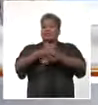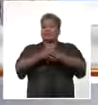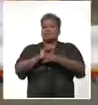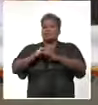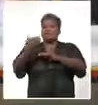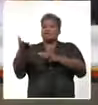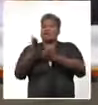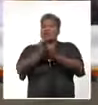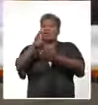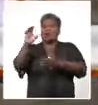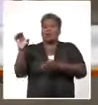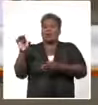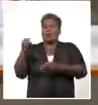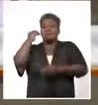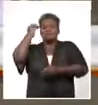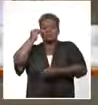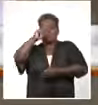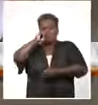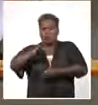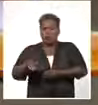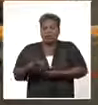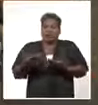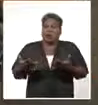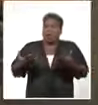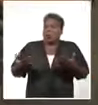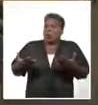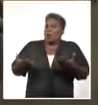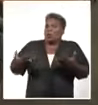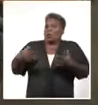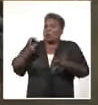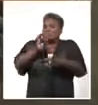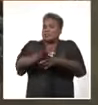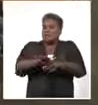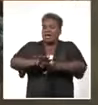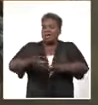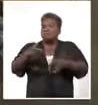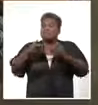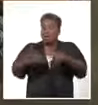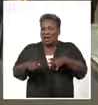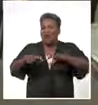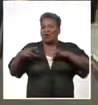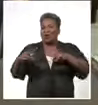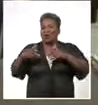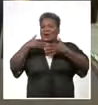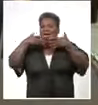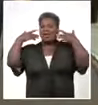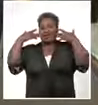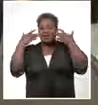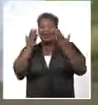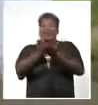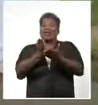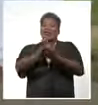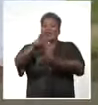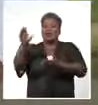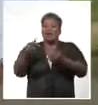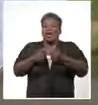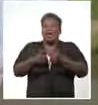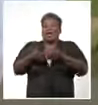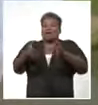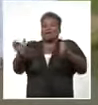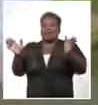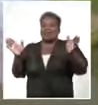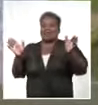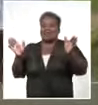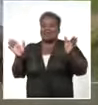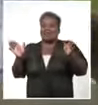La espera parecía eterna, las circunstancias han cambiado, pero vuelve la alegría porque la escuela otra vez está abierta. En general